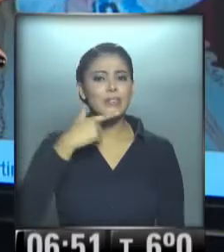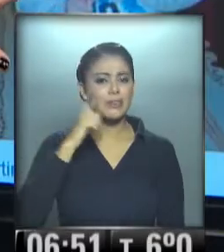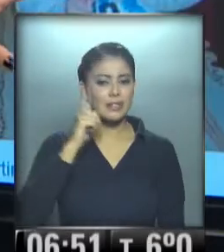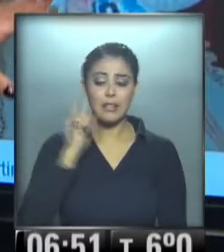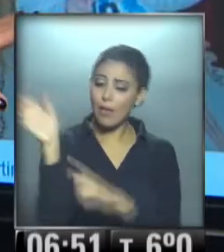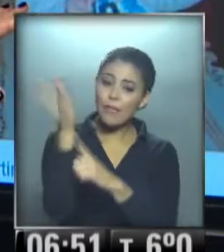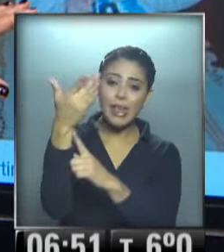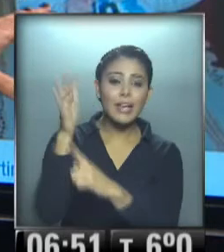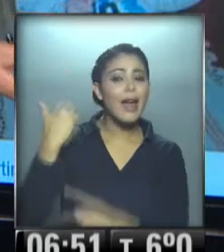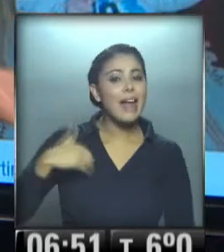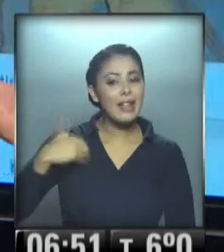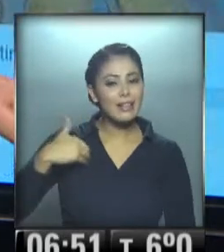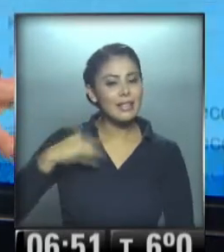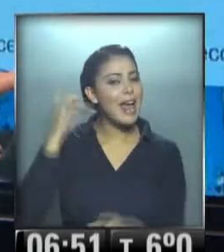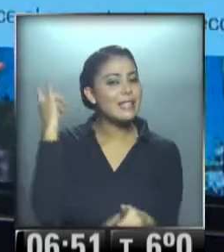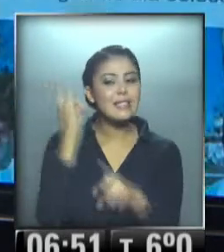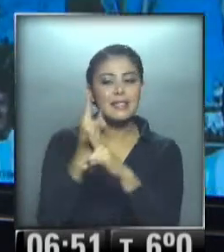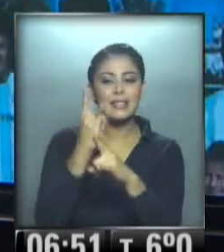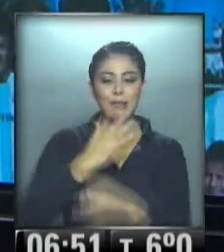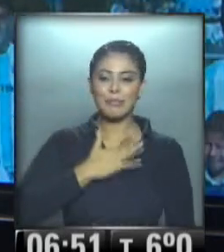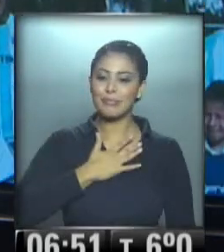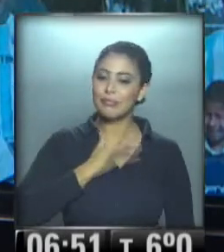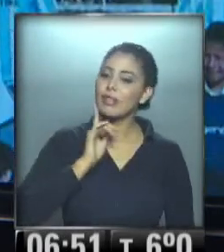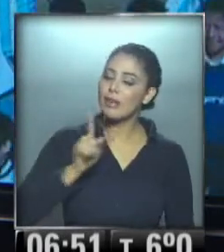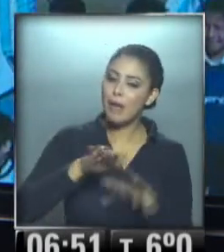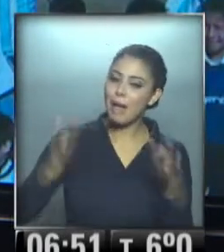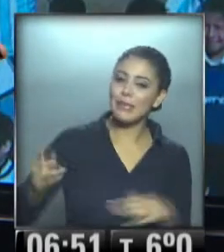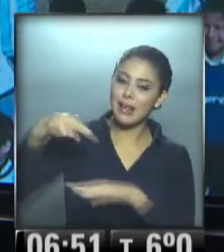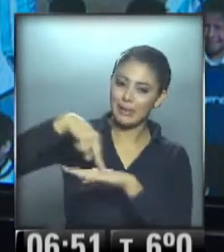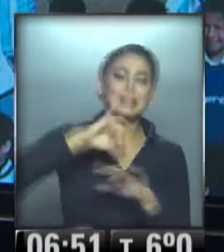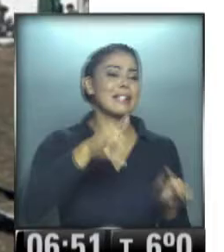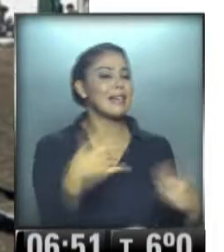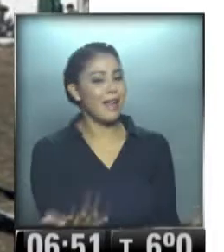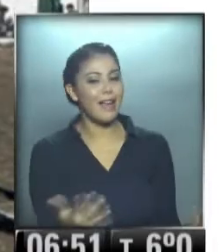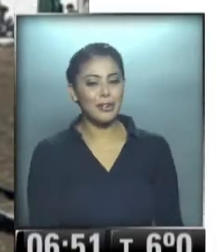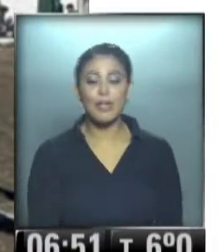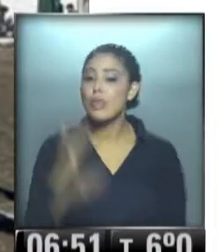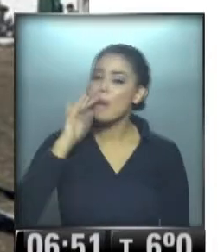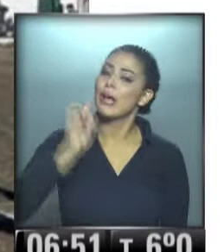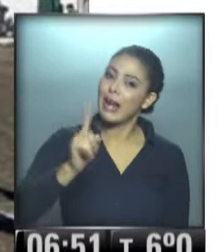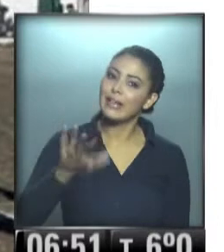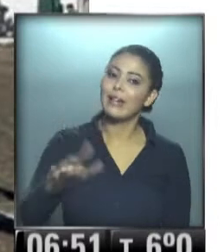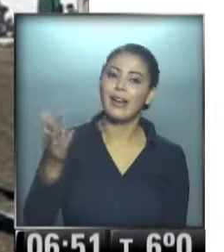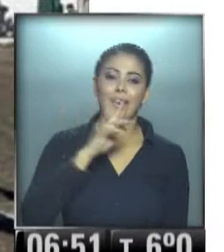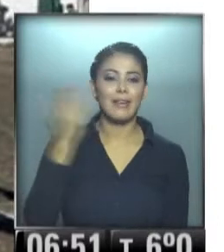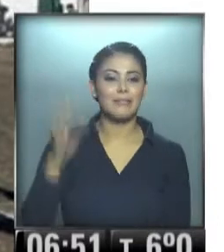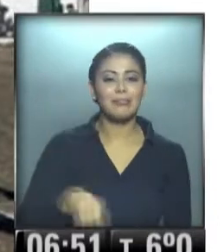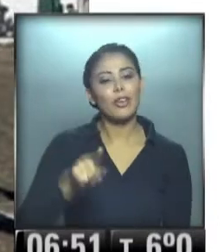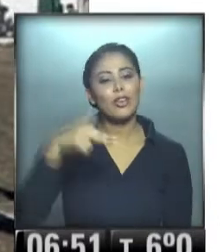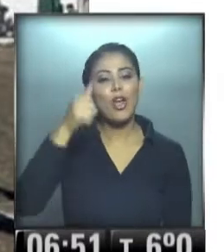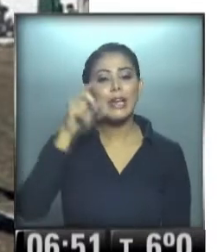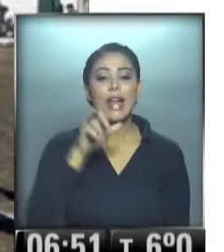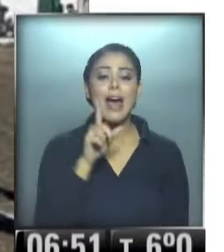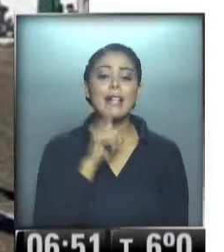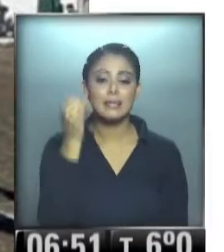con la bandera argentina ahí siempre en el pecho. Y arriba de la mesa. Sí, claro. Después la restan a la nena. Nati Alan